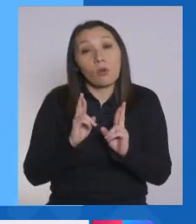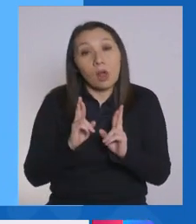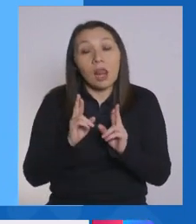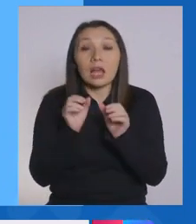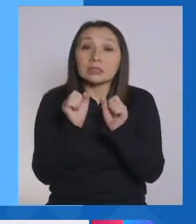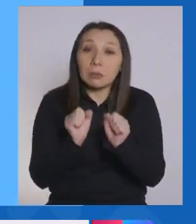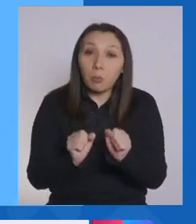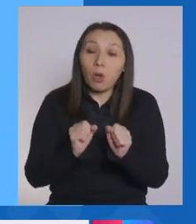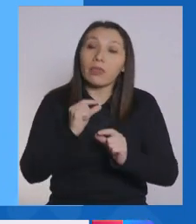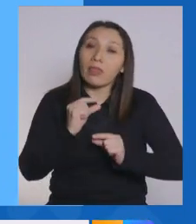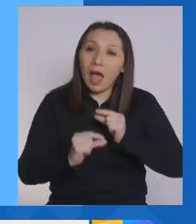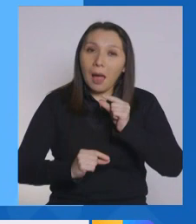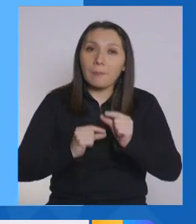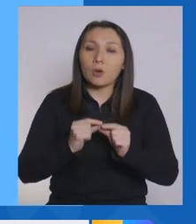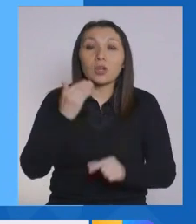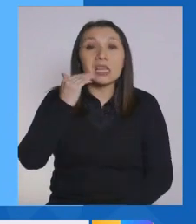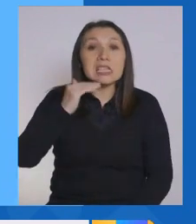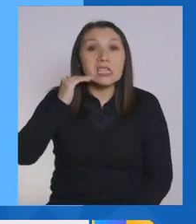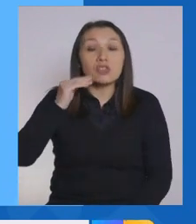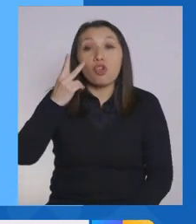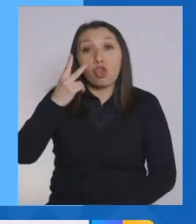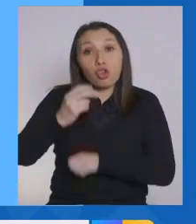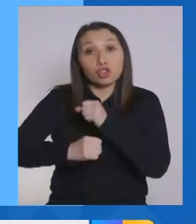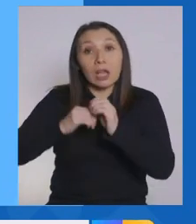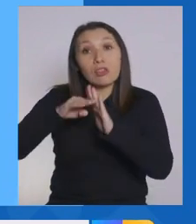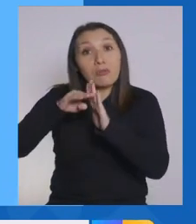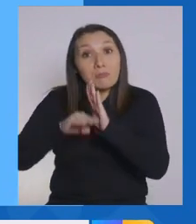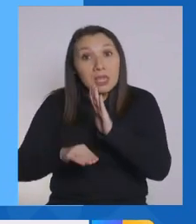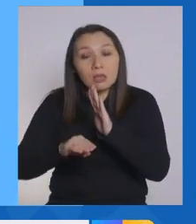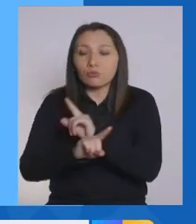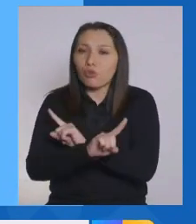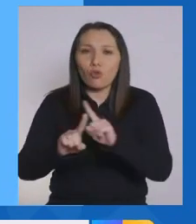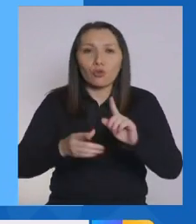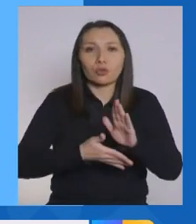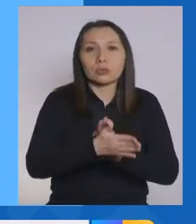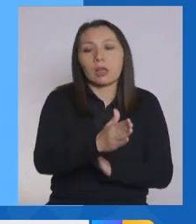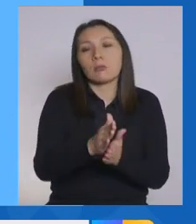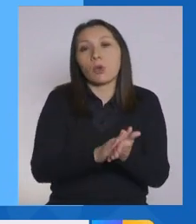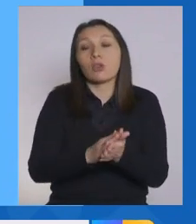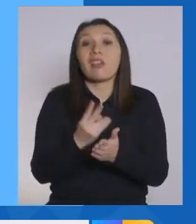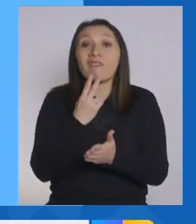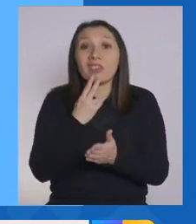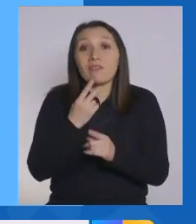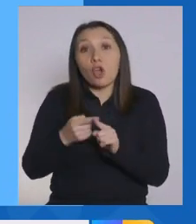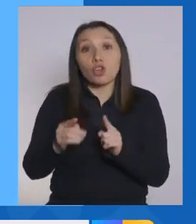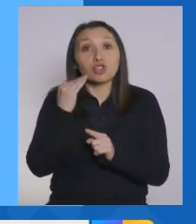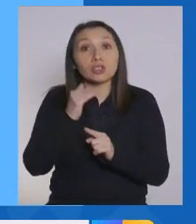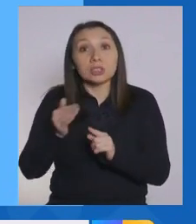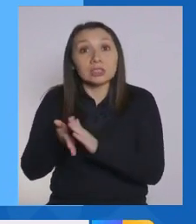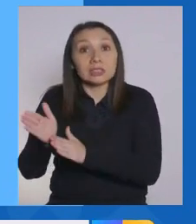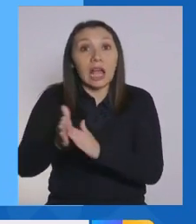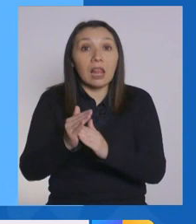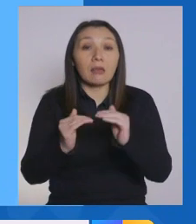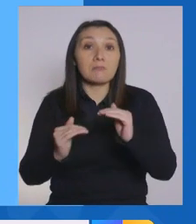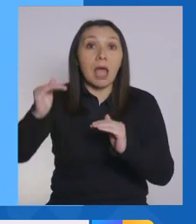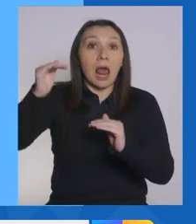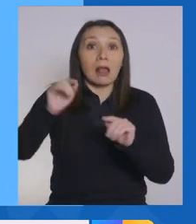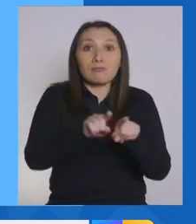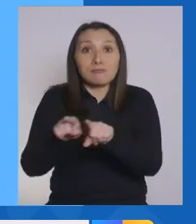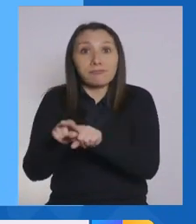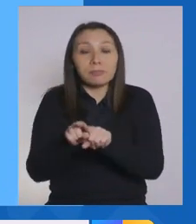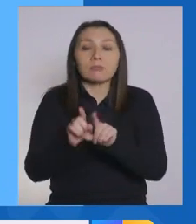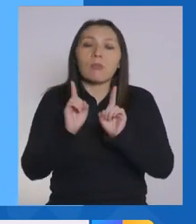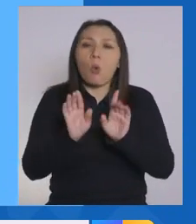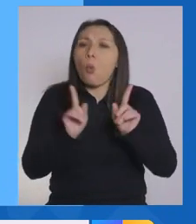de lo posible, que el menor de dos años no salga. Y si vive con niños que van a salir, que ocupen todas las